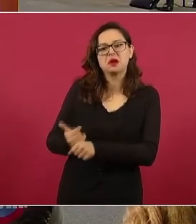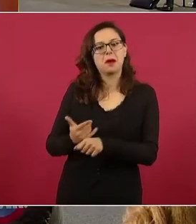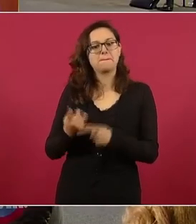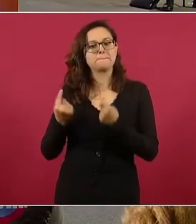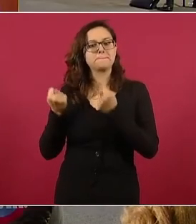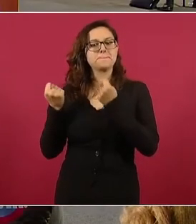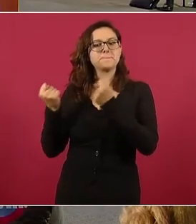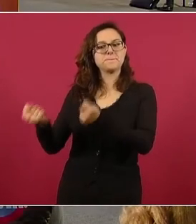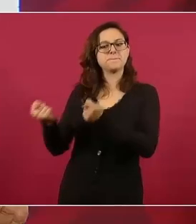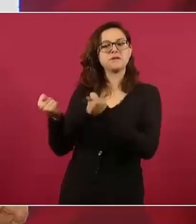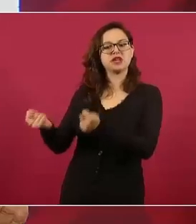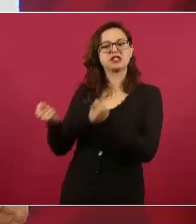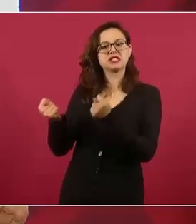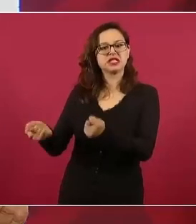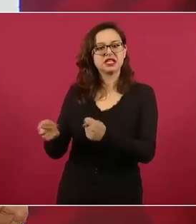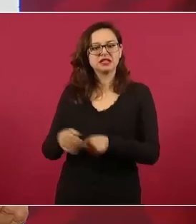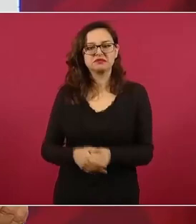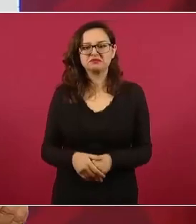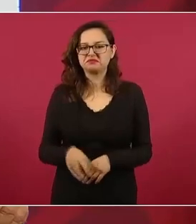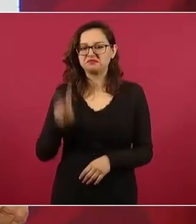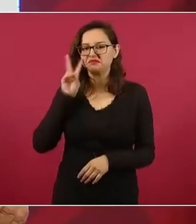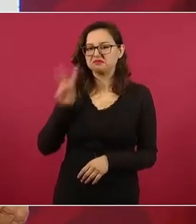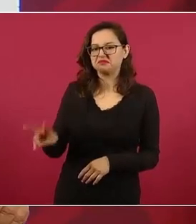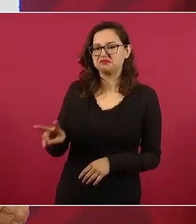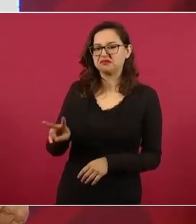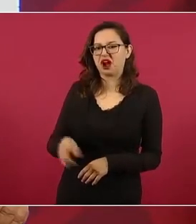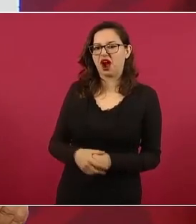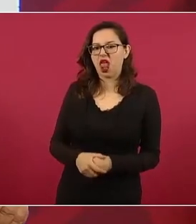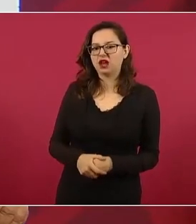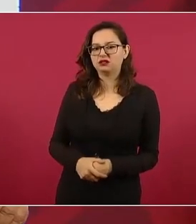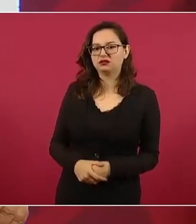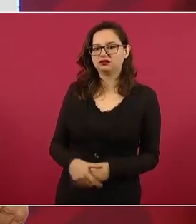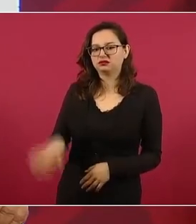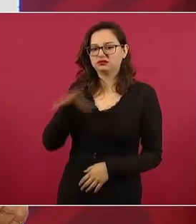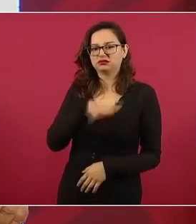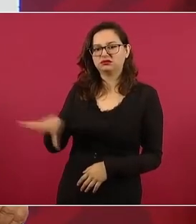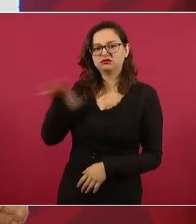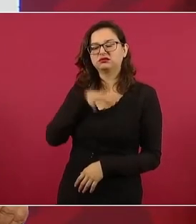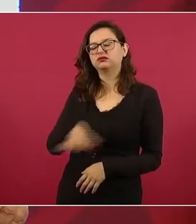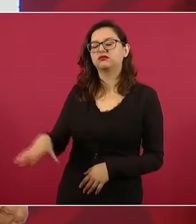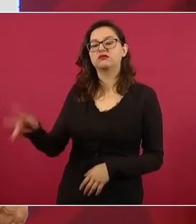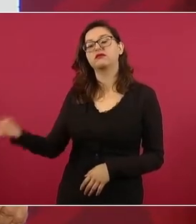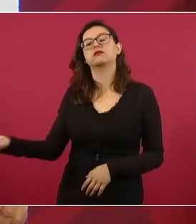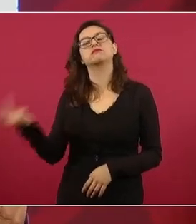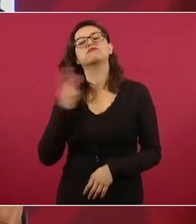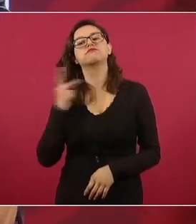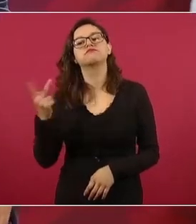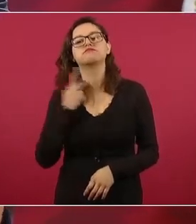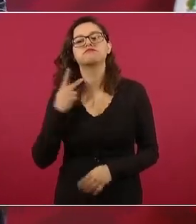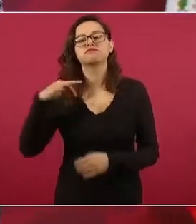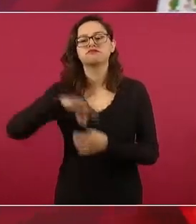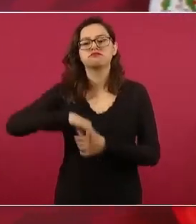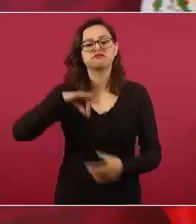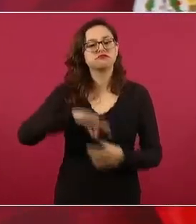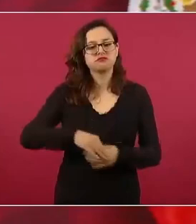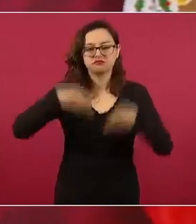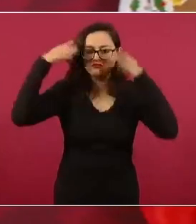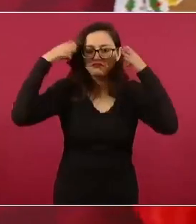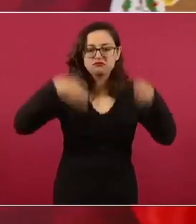porque lo ven como un asunto político electoral. es un poco lo que